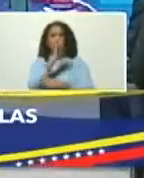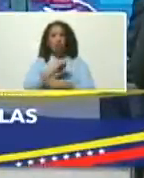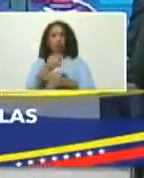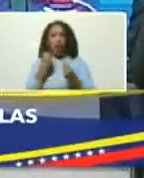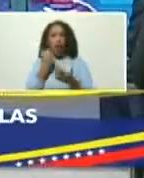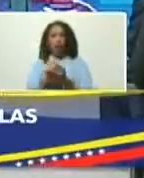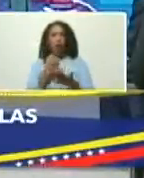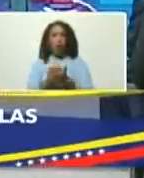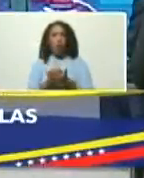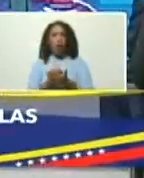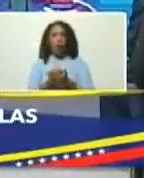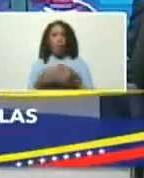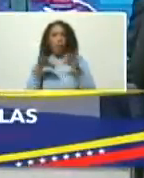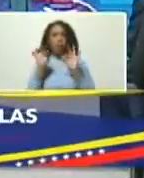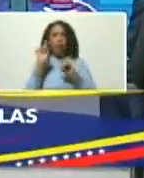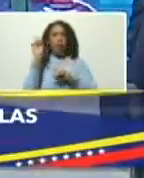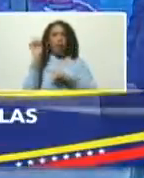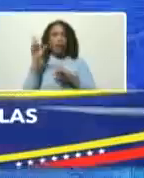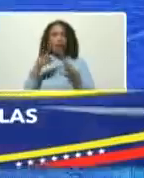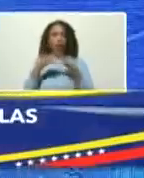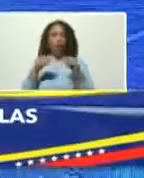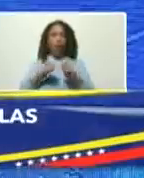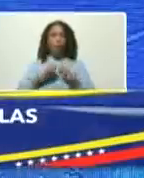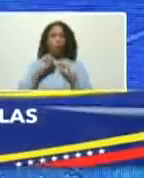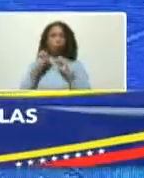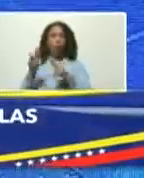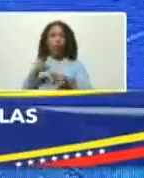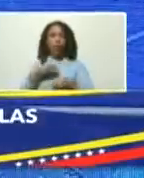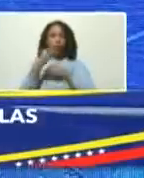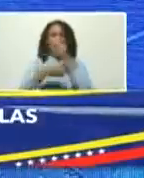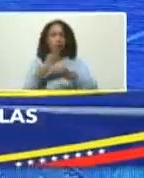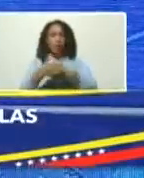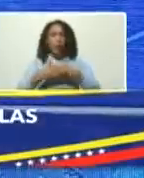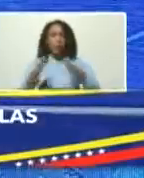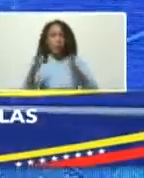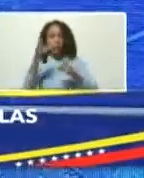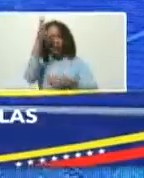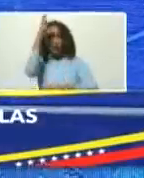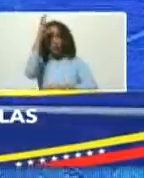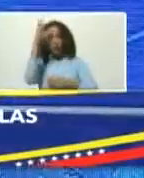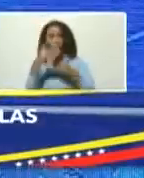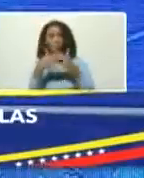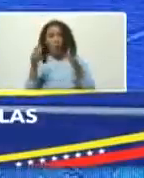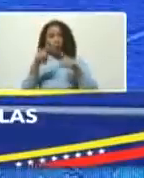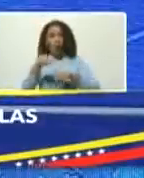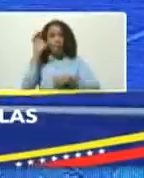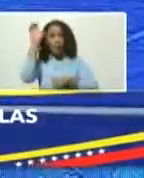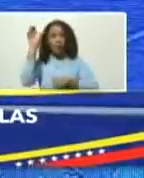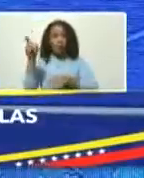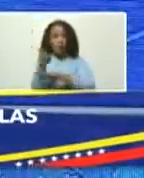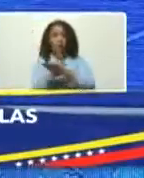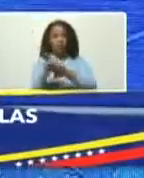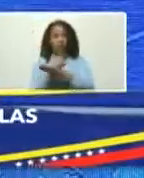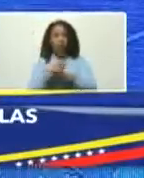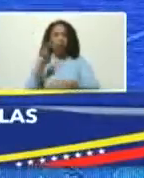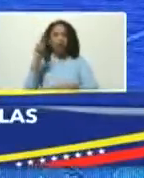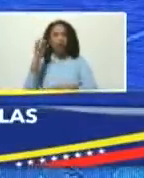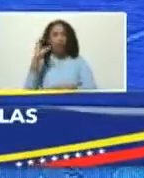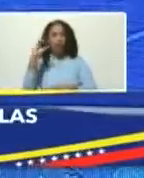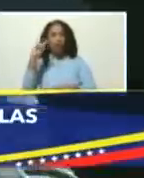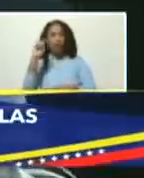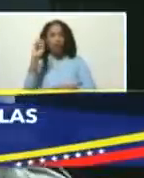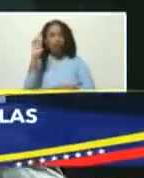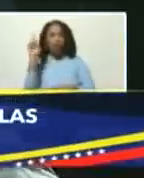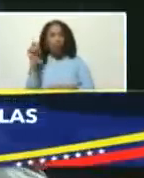de Paraguaná y todas las oportunidades que se le abren a Falcón y al occidente del país gobernador Víctor Clar bienvenido